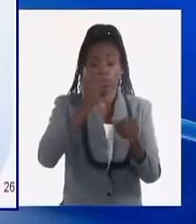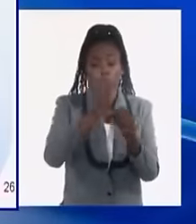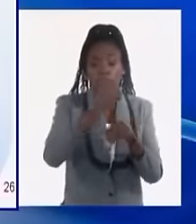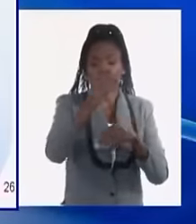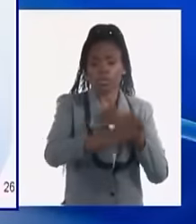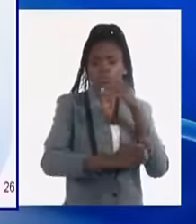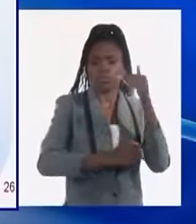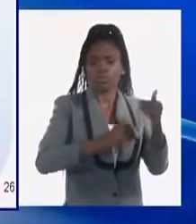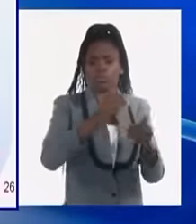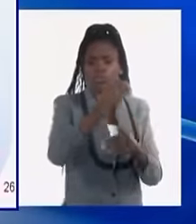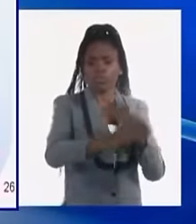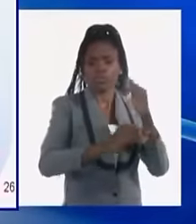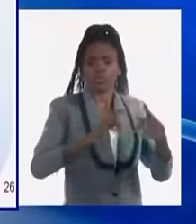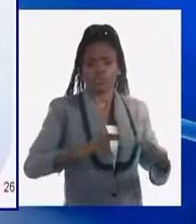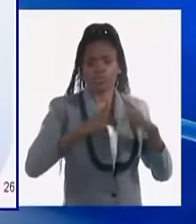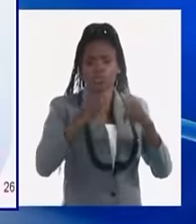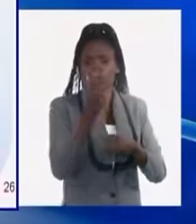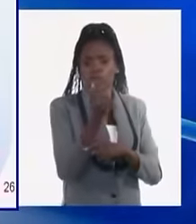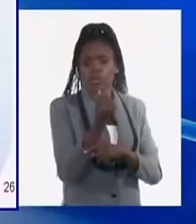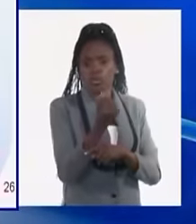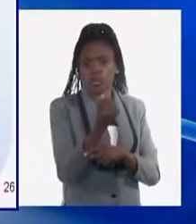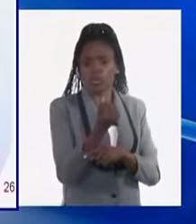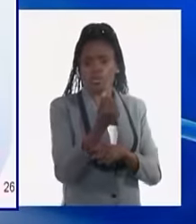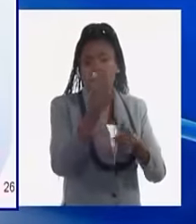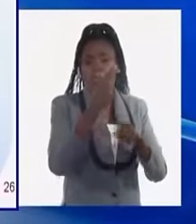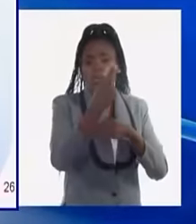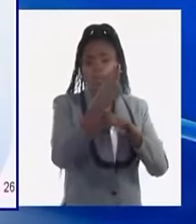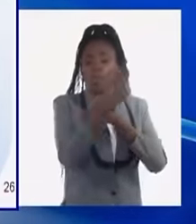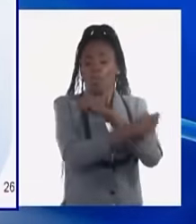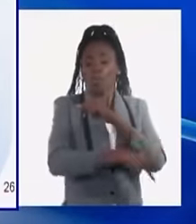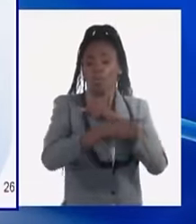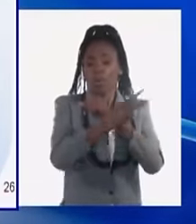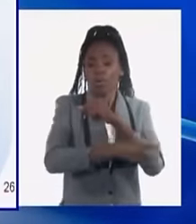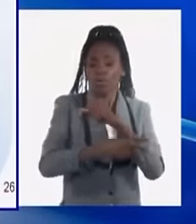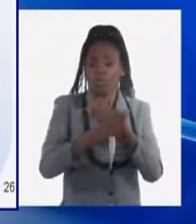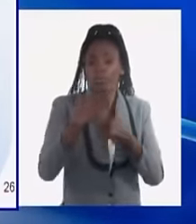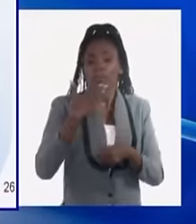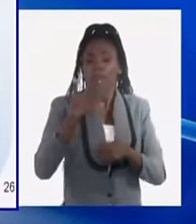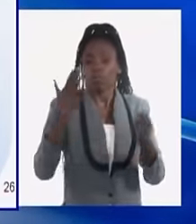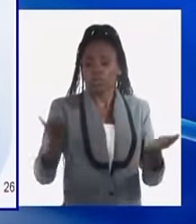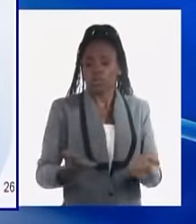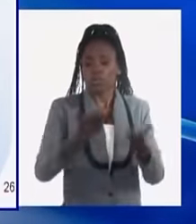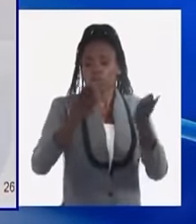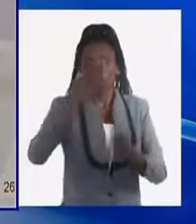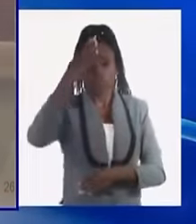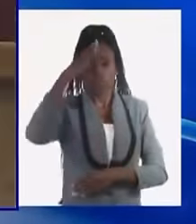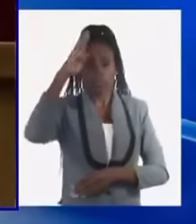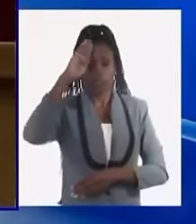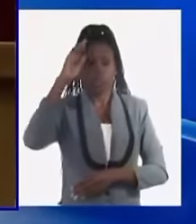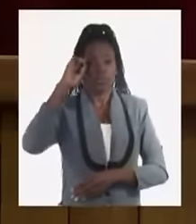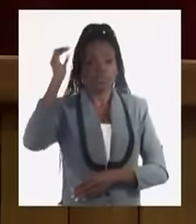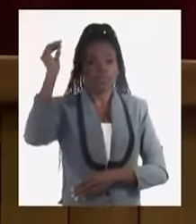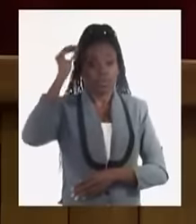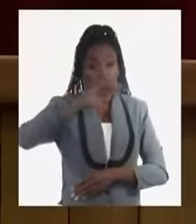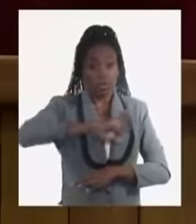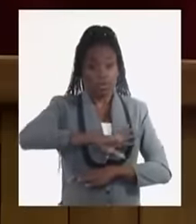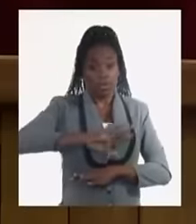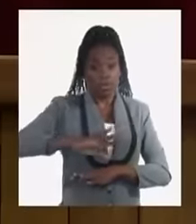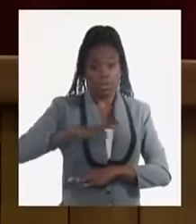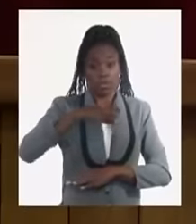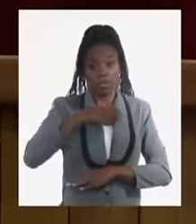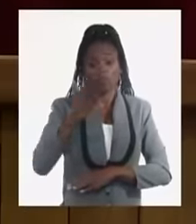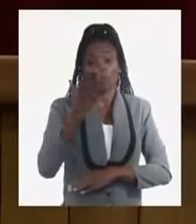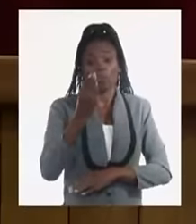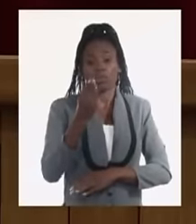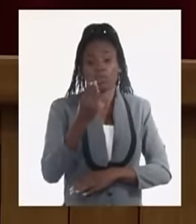renegociación de la deuda con países estratégicos para el desarrollo del país es conocido. Tenemos muchas